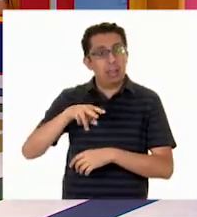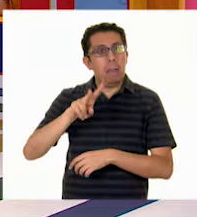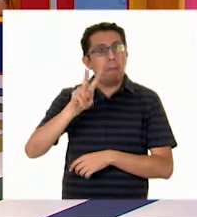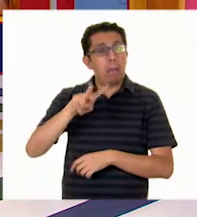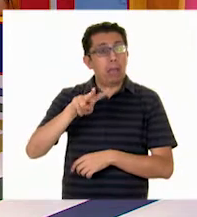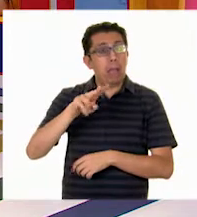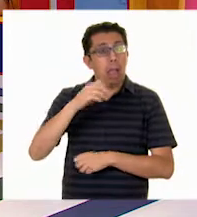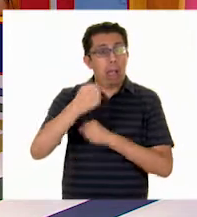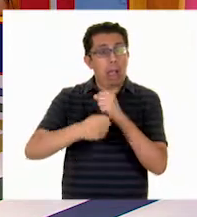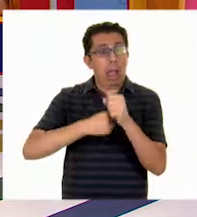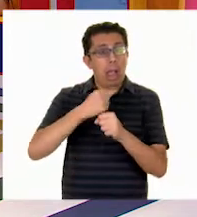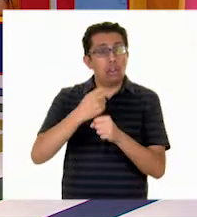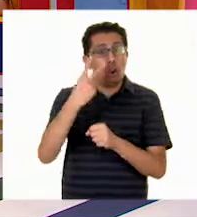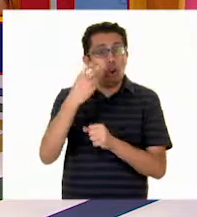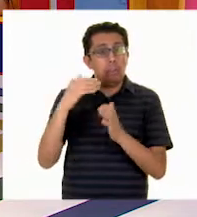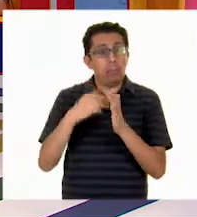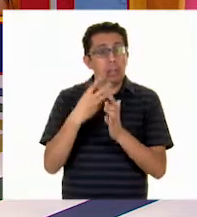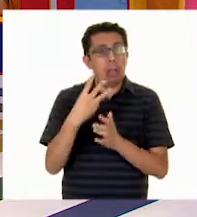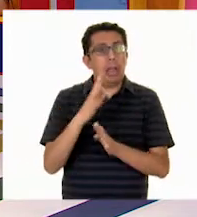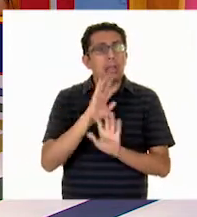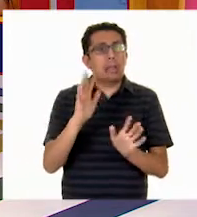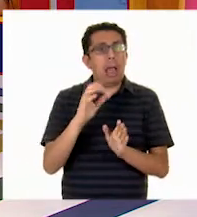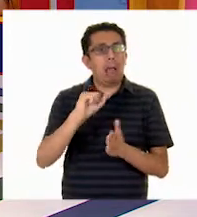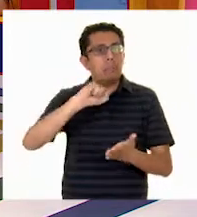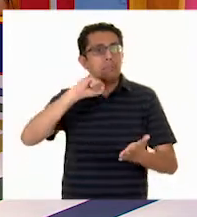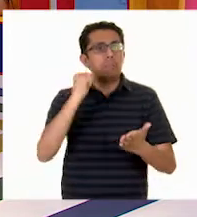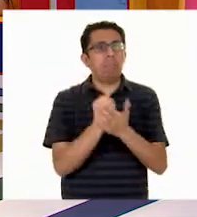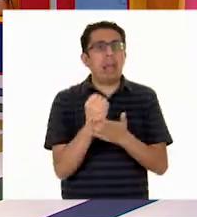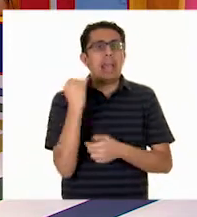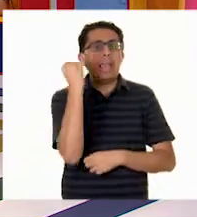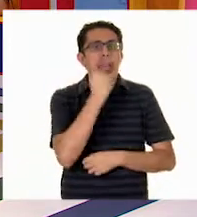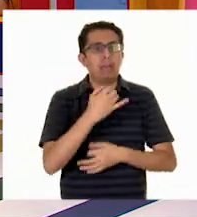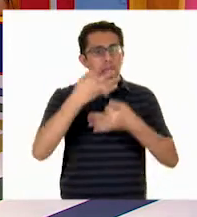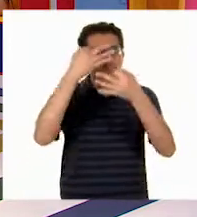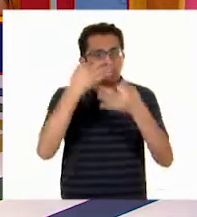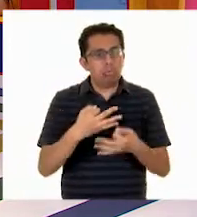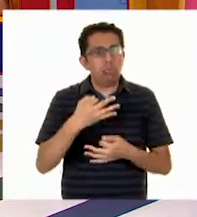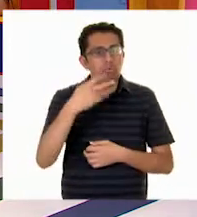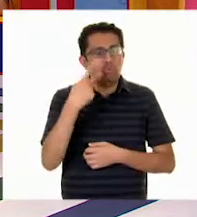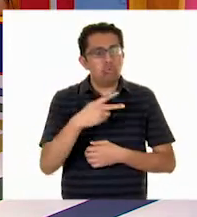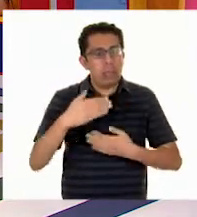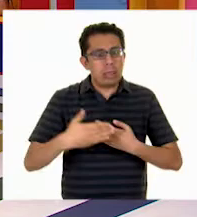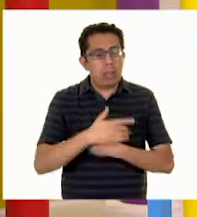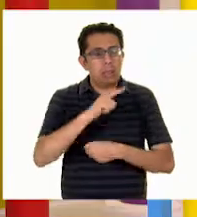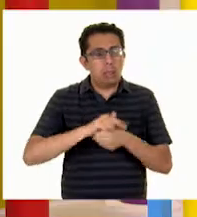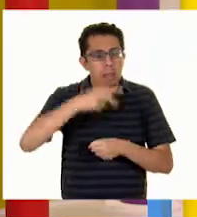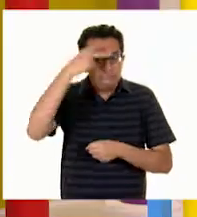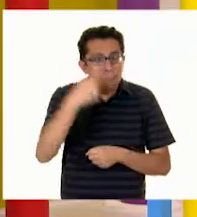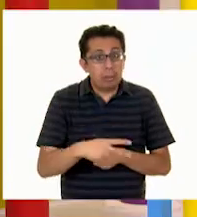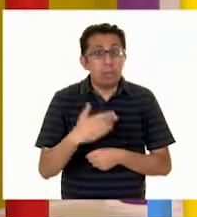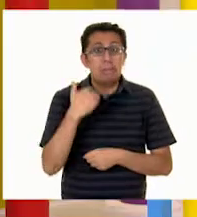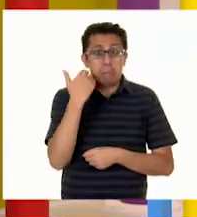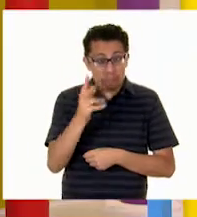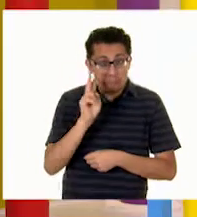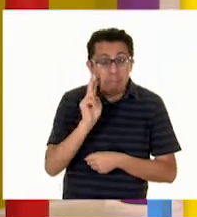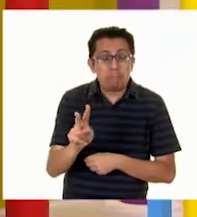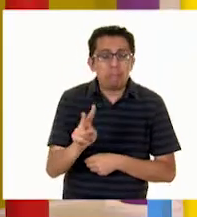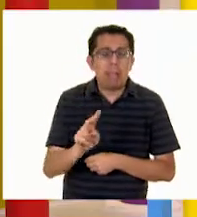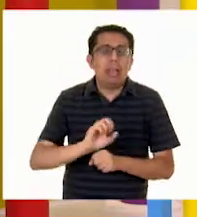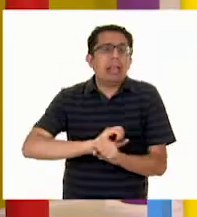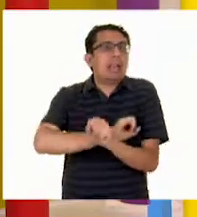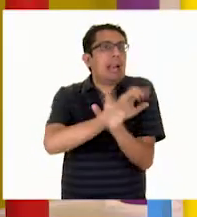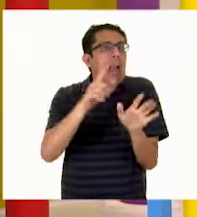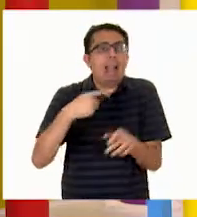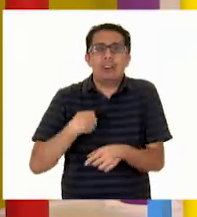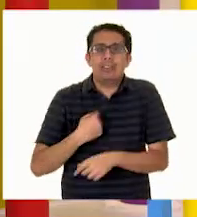el año 2003 ya se volvió oficialmente lengua nacional. ¿Te gustaría escucharla? Por supuesto